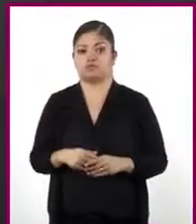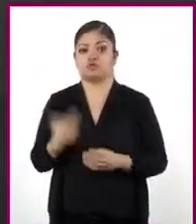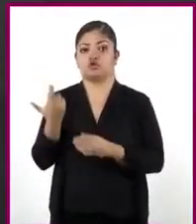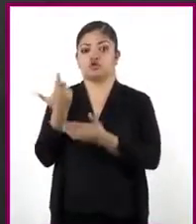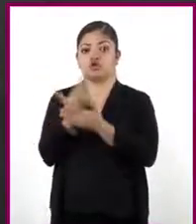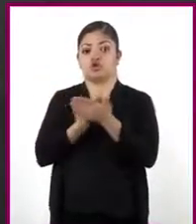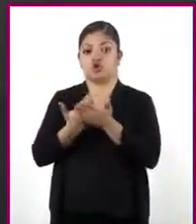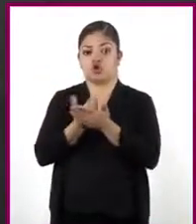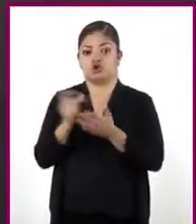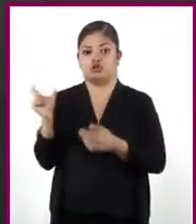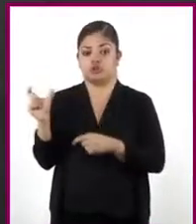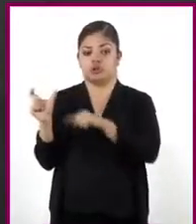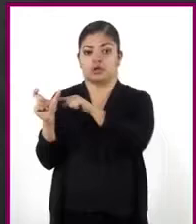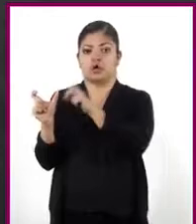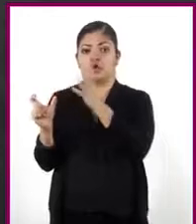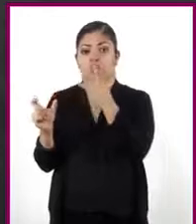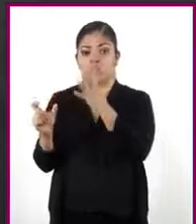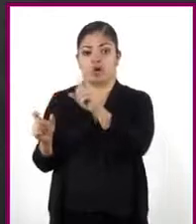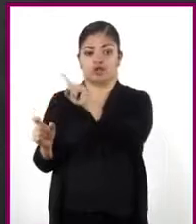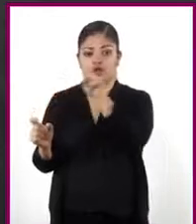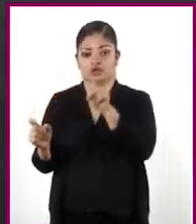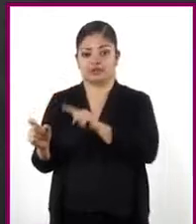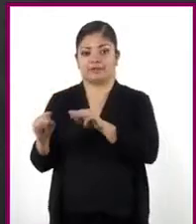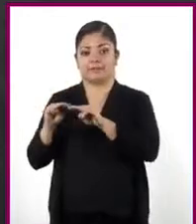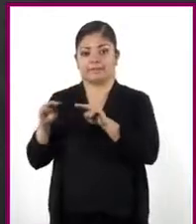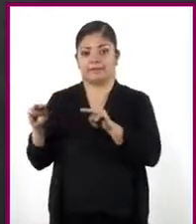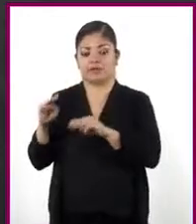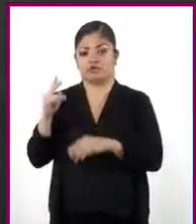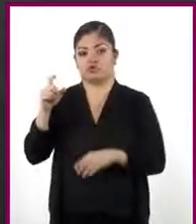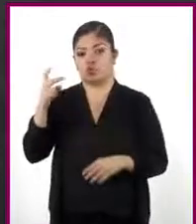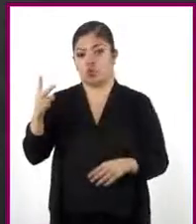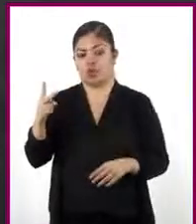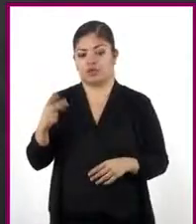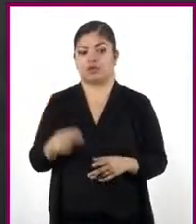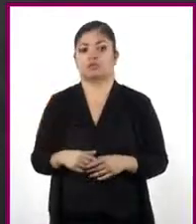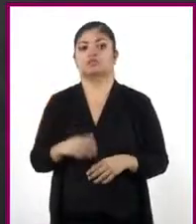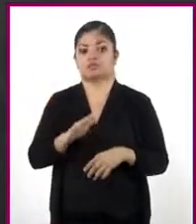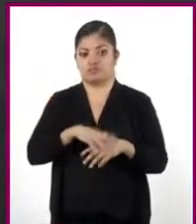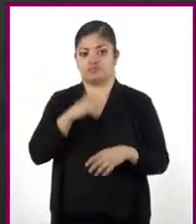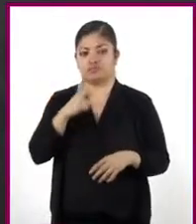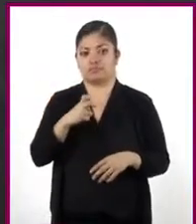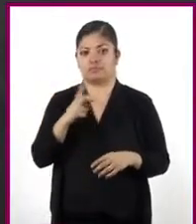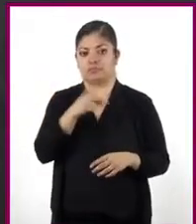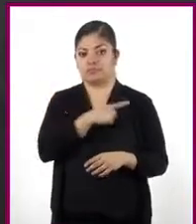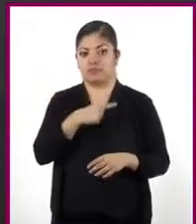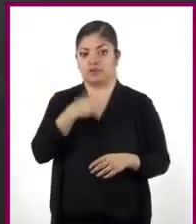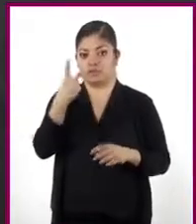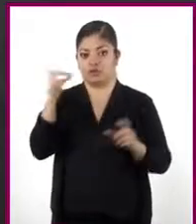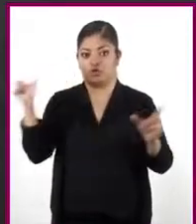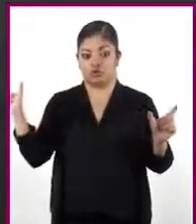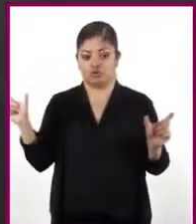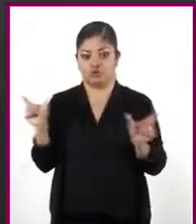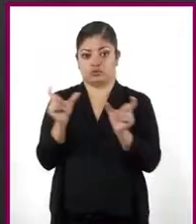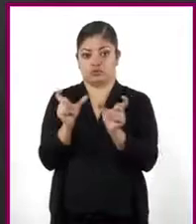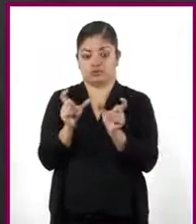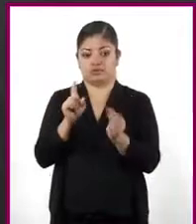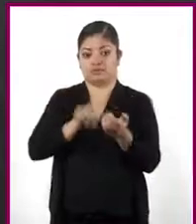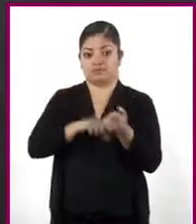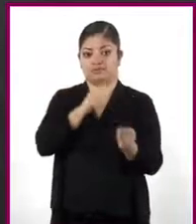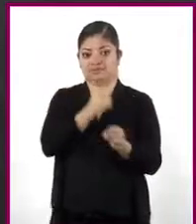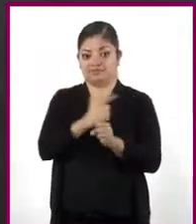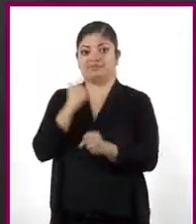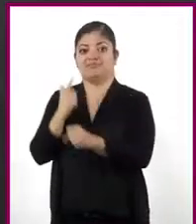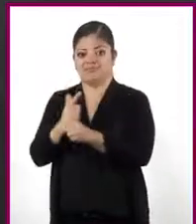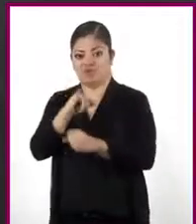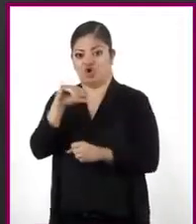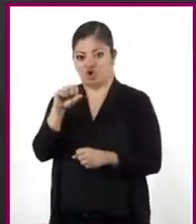rosa, el área es 4Z metros cuadrados. Entonces, las dos expresiones algebraicas que José encontró para